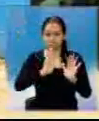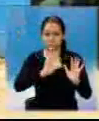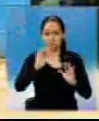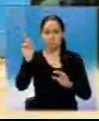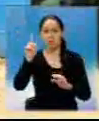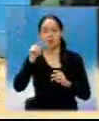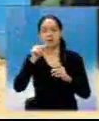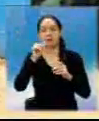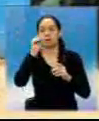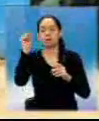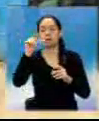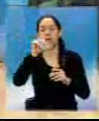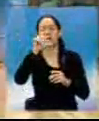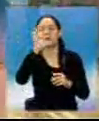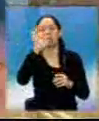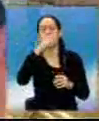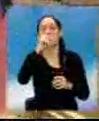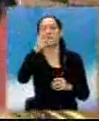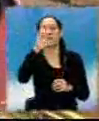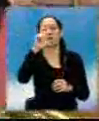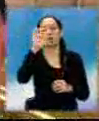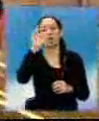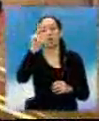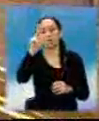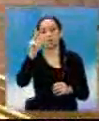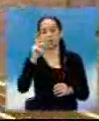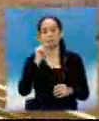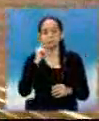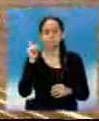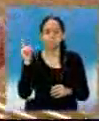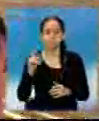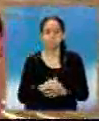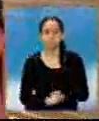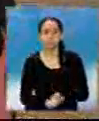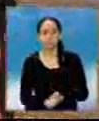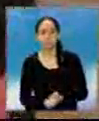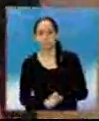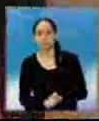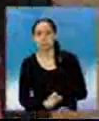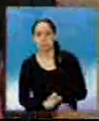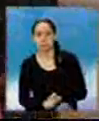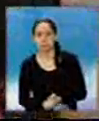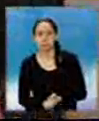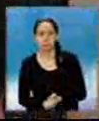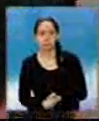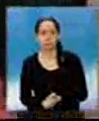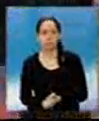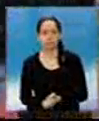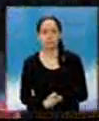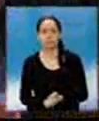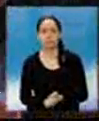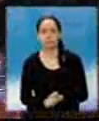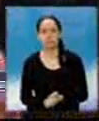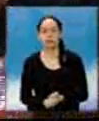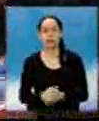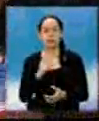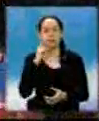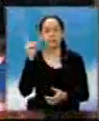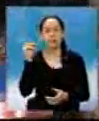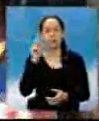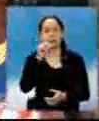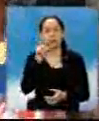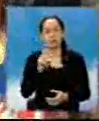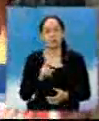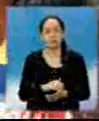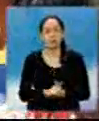Vestal Valle, en Odecoi, en Misco. Acá es el lugarcito donde nosotros nos dieron para